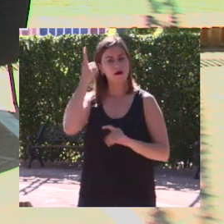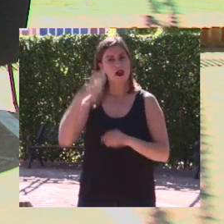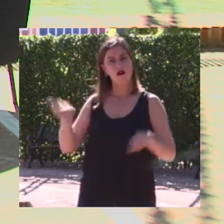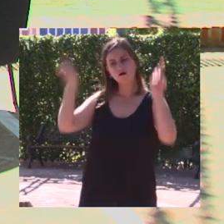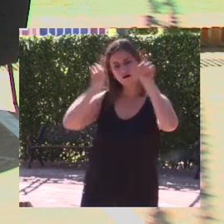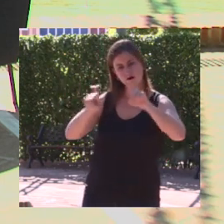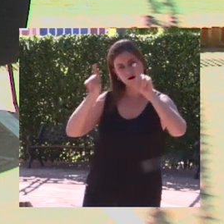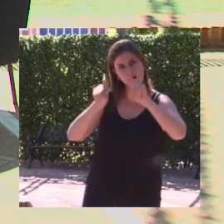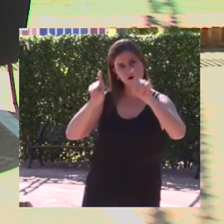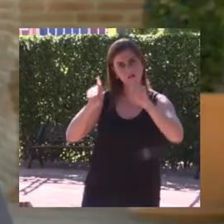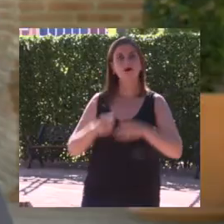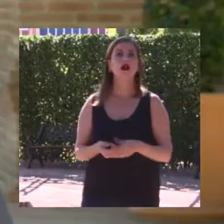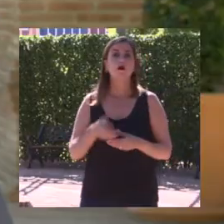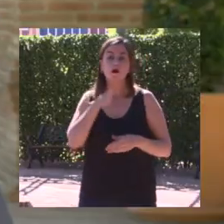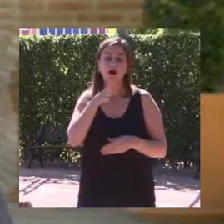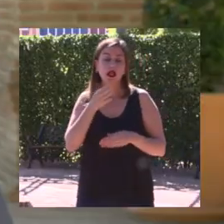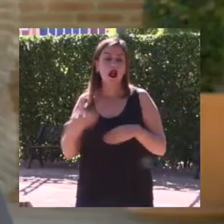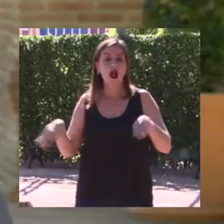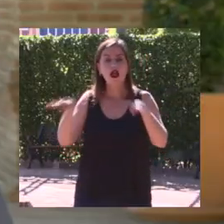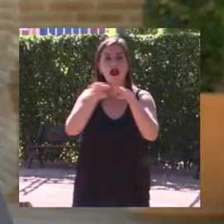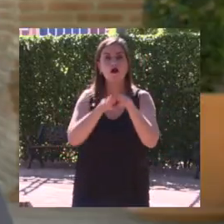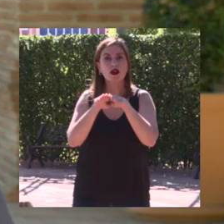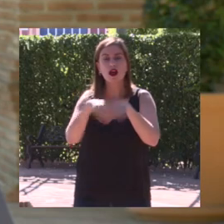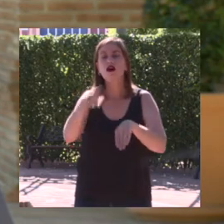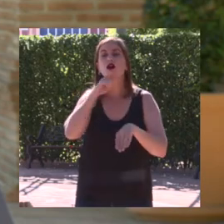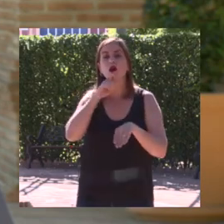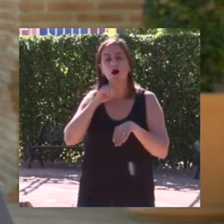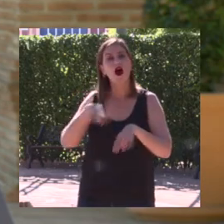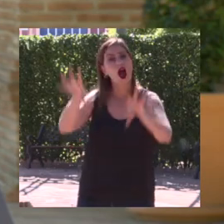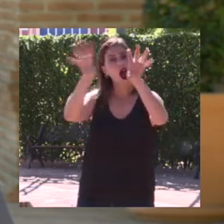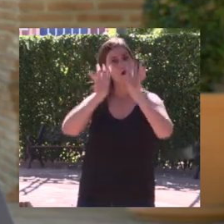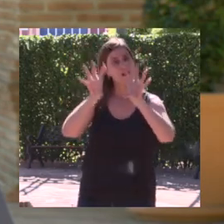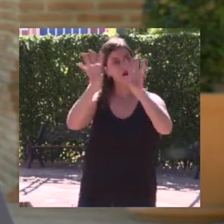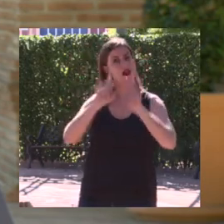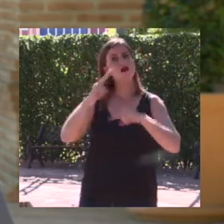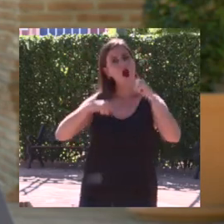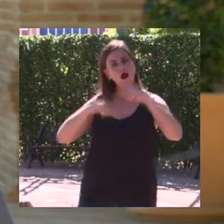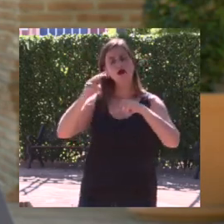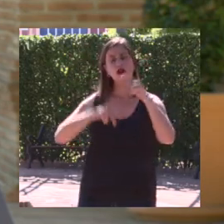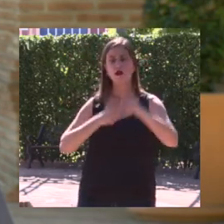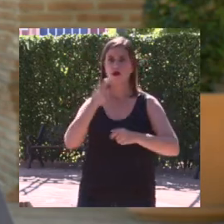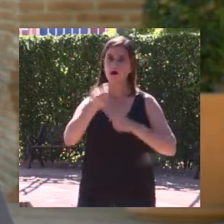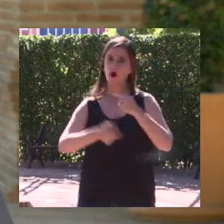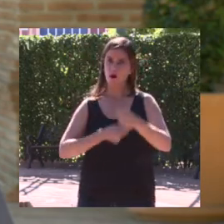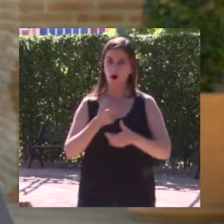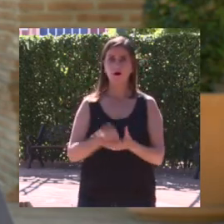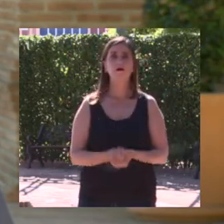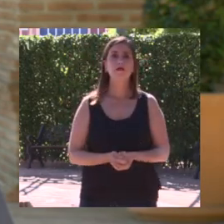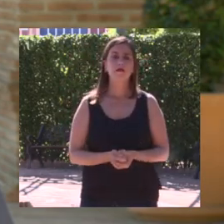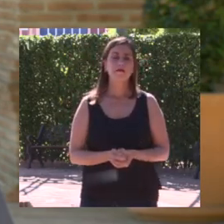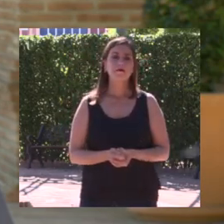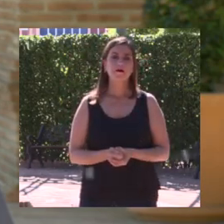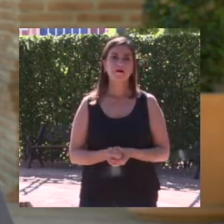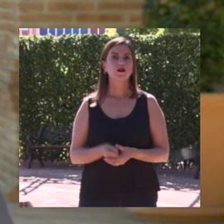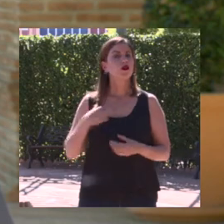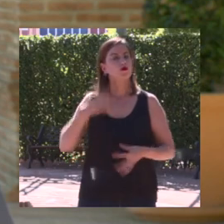estamos convencidos de que la igualdad se construye y se aprende. Y, bueno, pues, yo creo, estoy segura de que